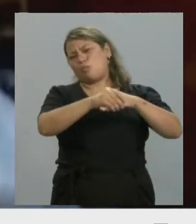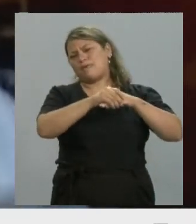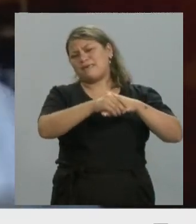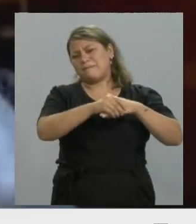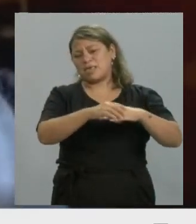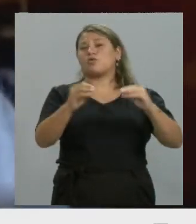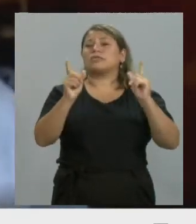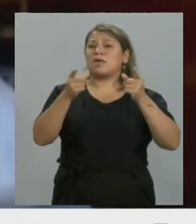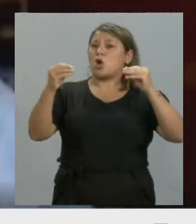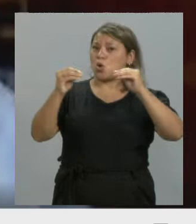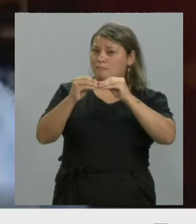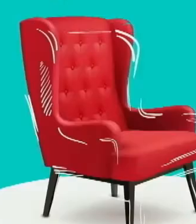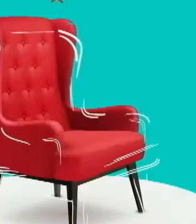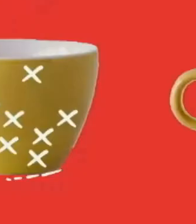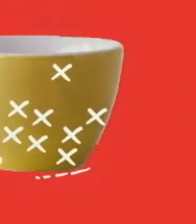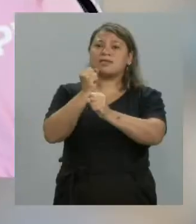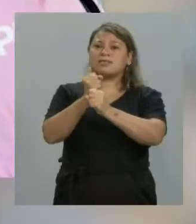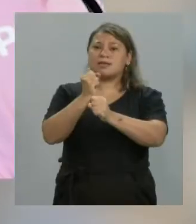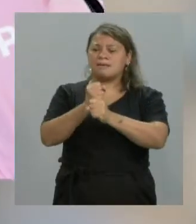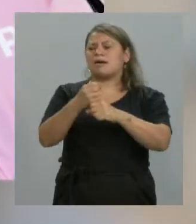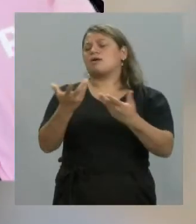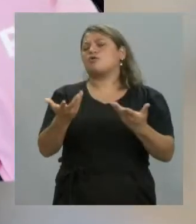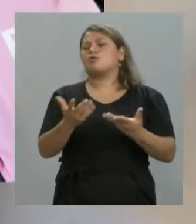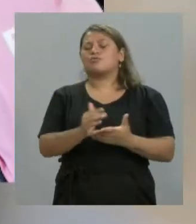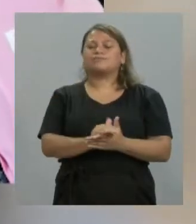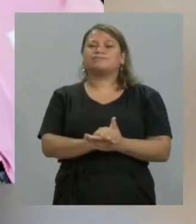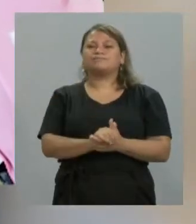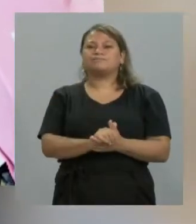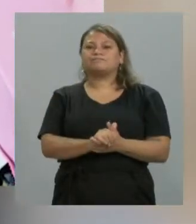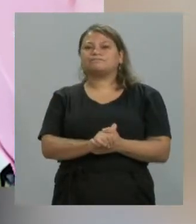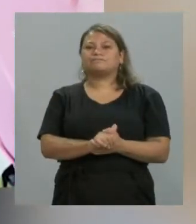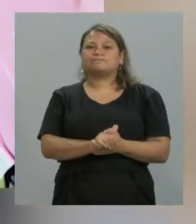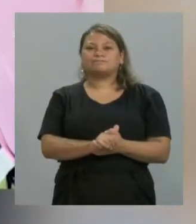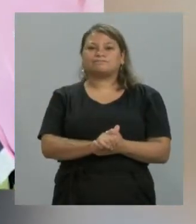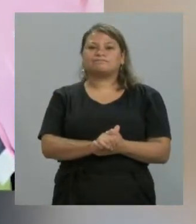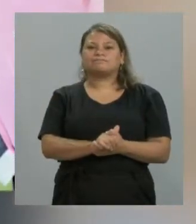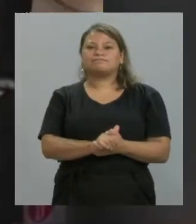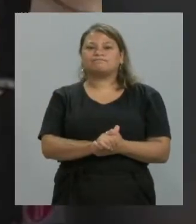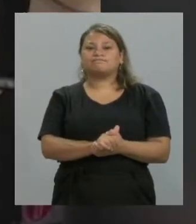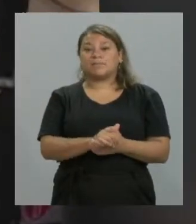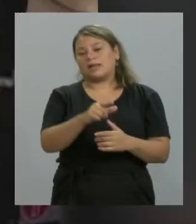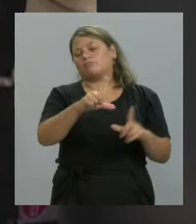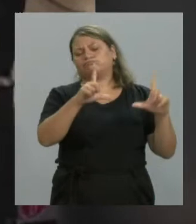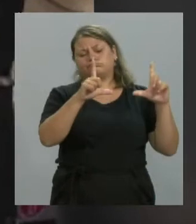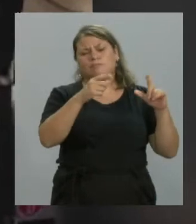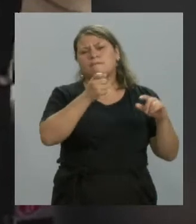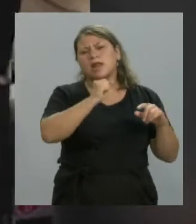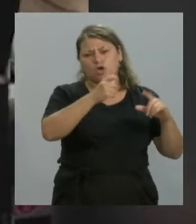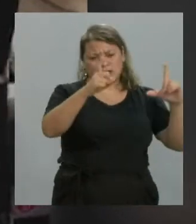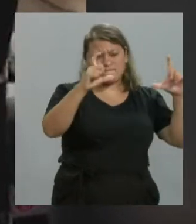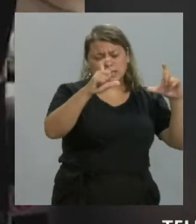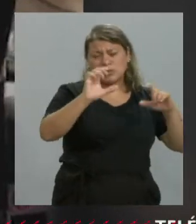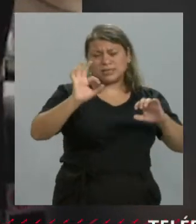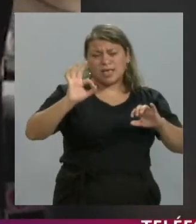compañeros de trabajo, colegas, de alguna forma, como reporteros gráficos durante 30